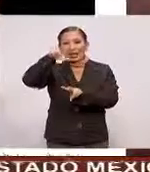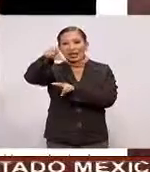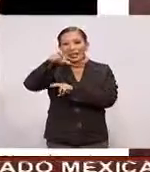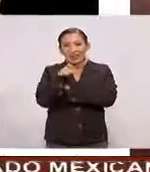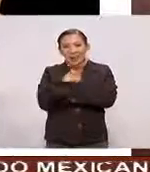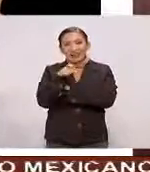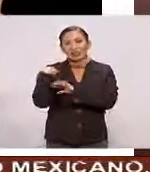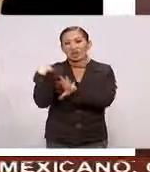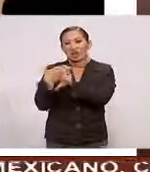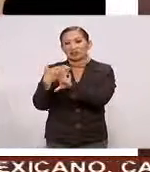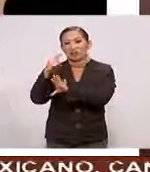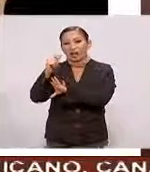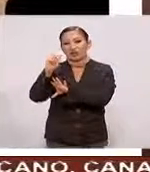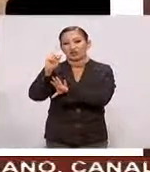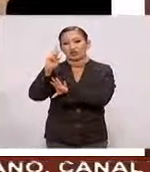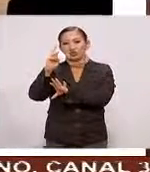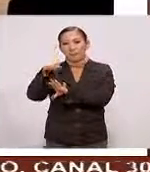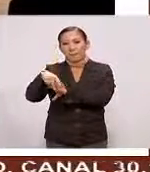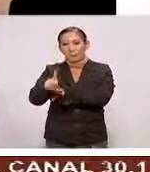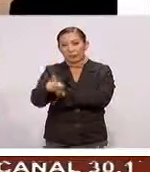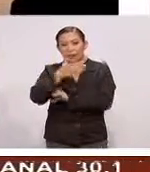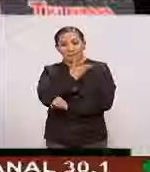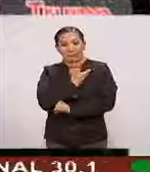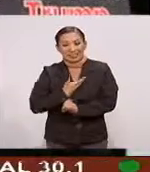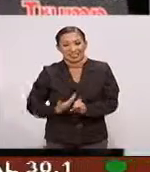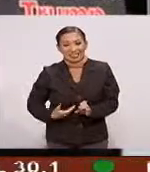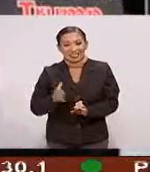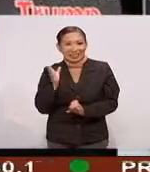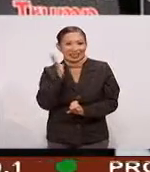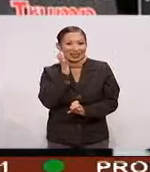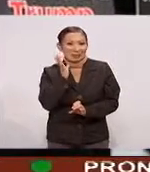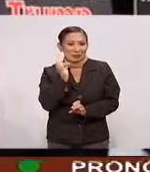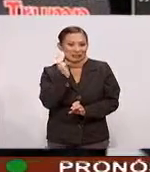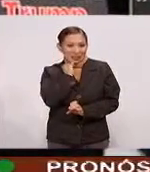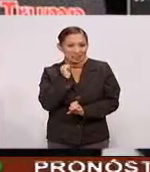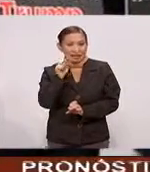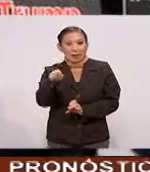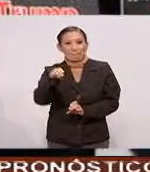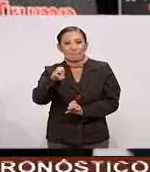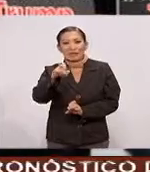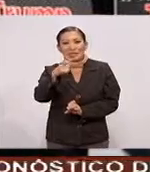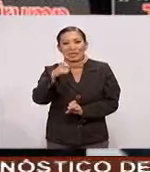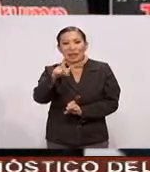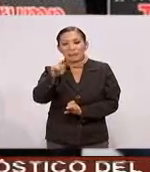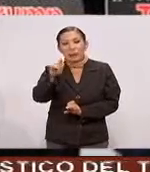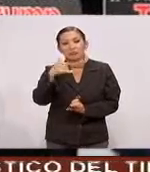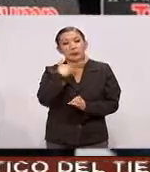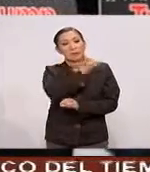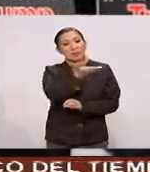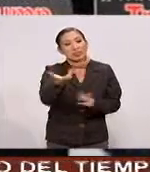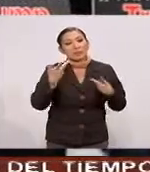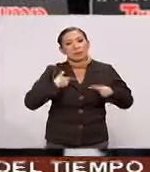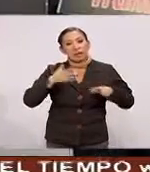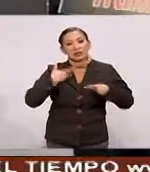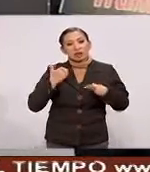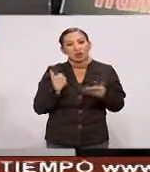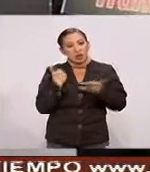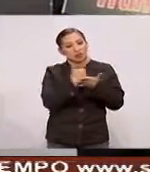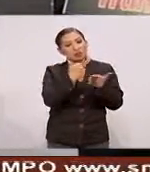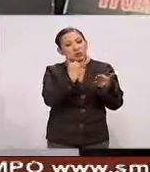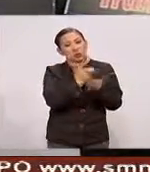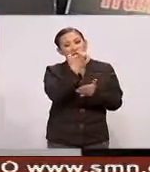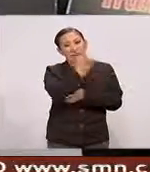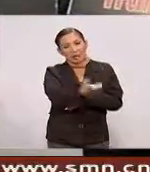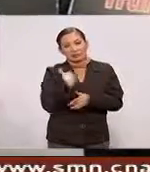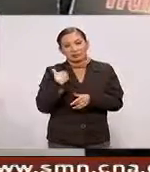Contra Trump El presidente De la cámara Alta Miguel Barbosa Pidió a la ciudadanía Que se solidarice Con